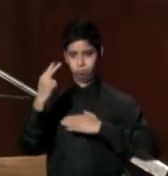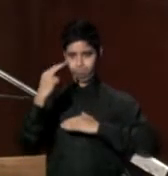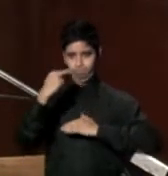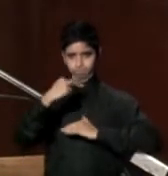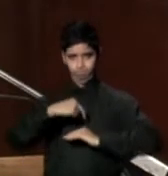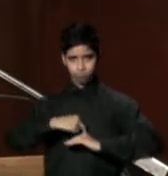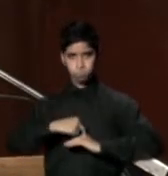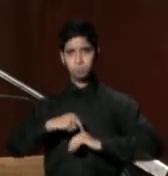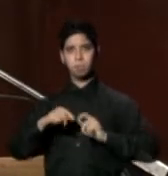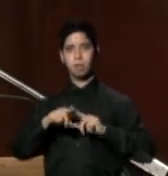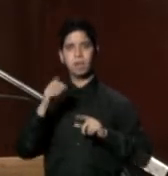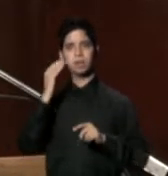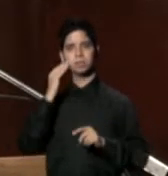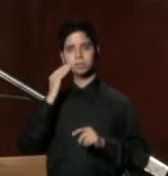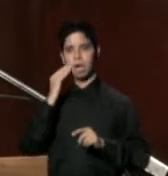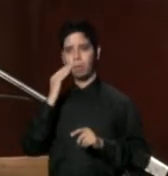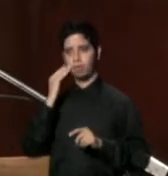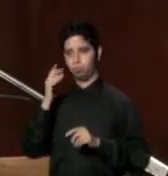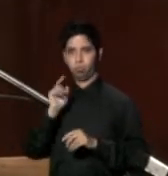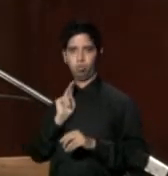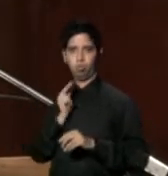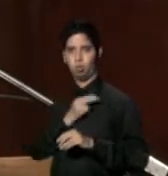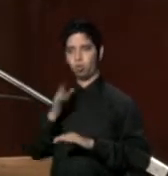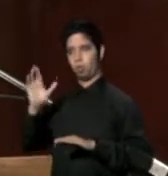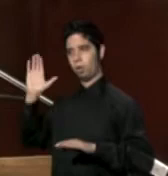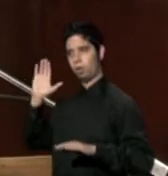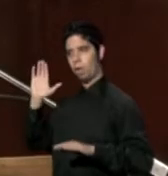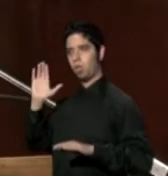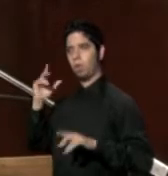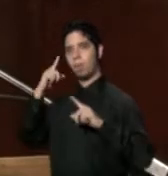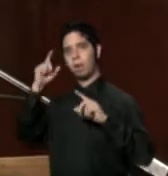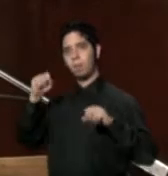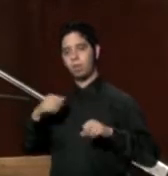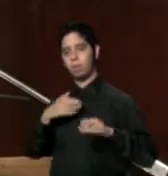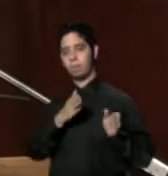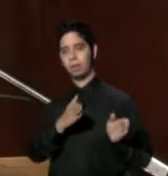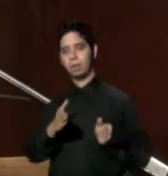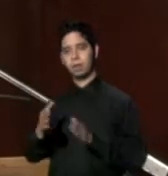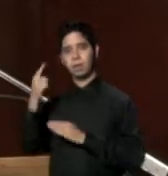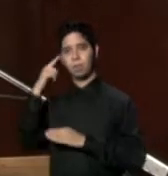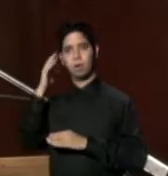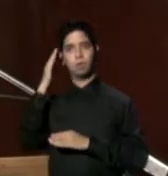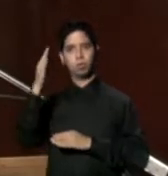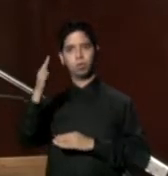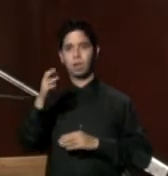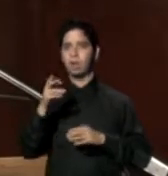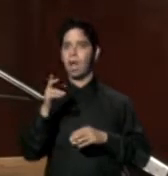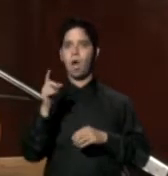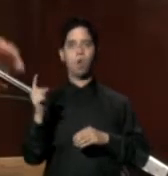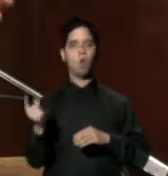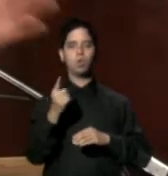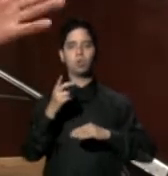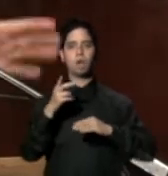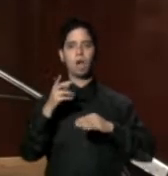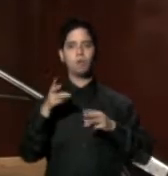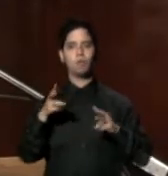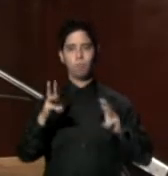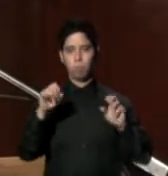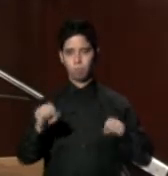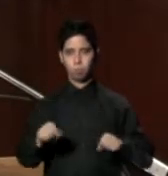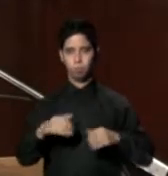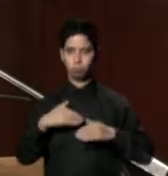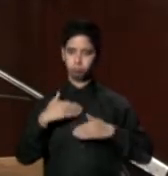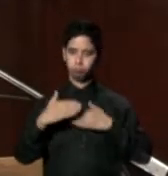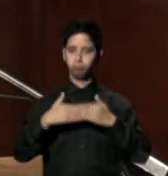dirigirnos hacia nuestro futuro Es la única manera que podemos salir adelante Y Enclave de